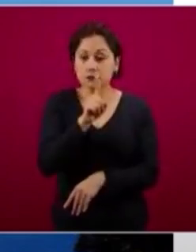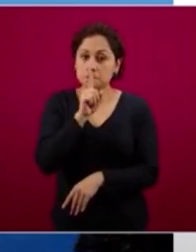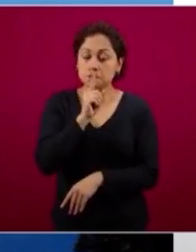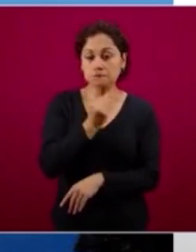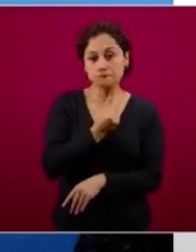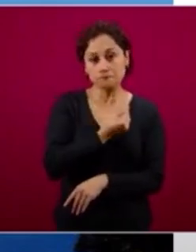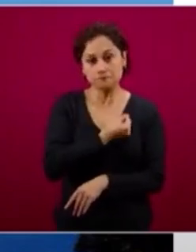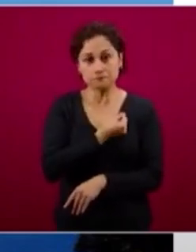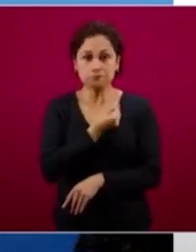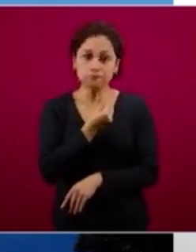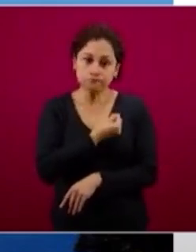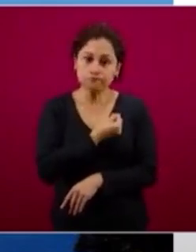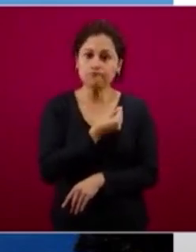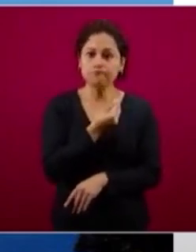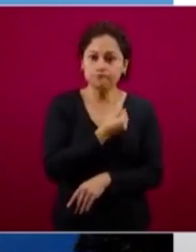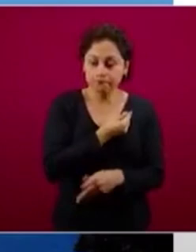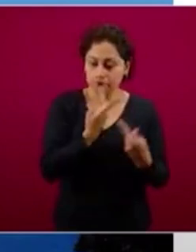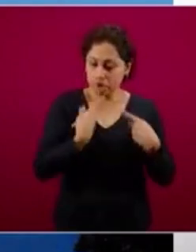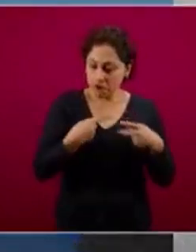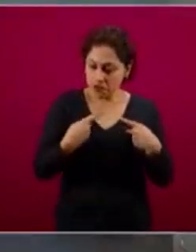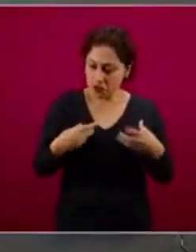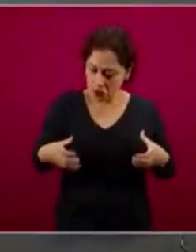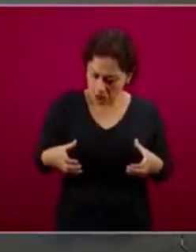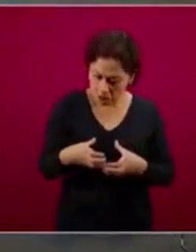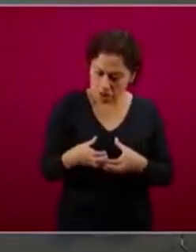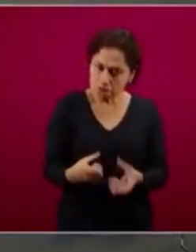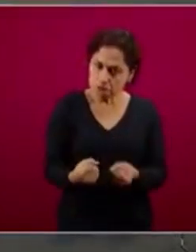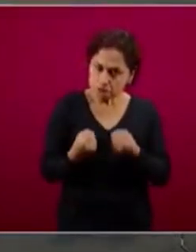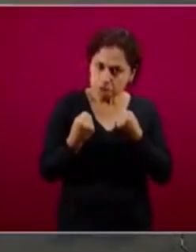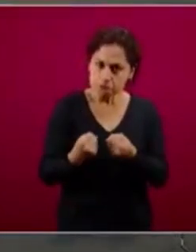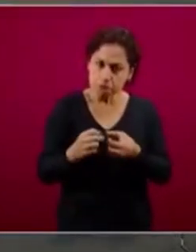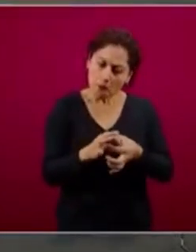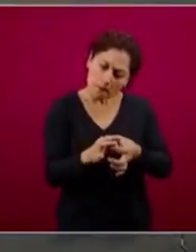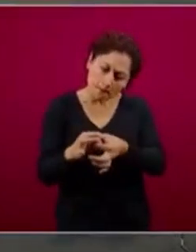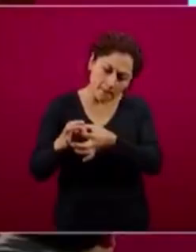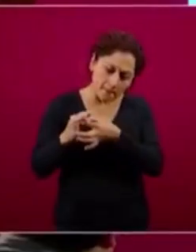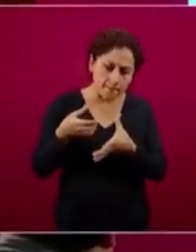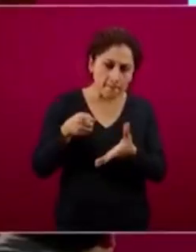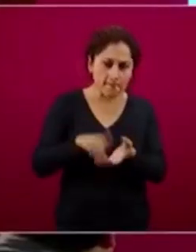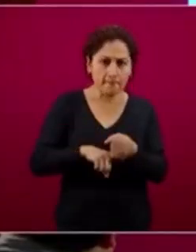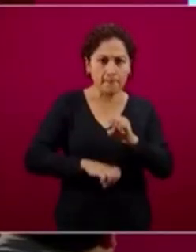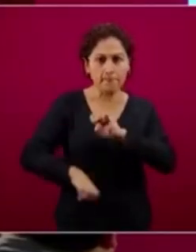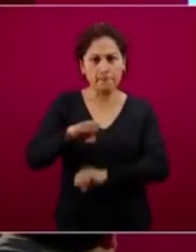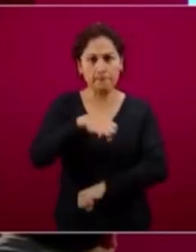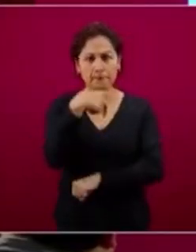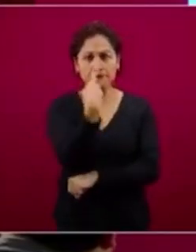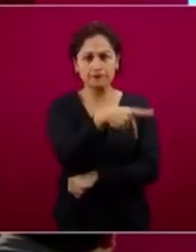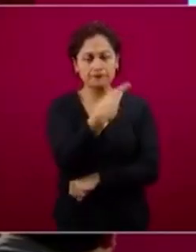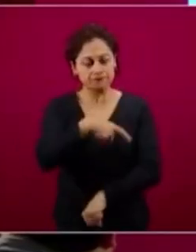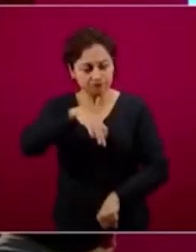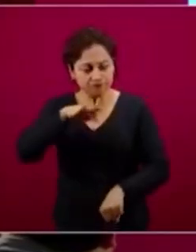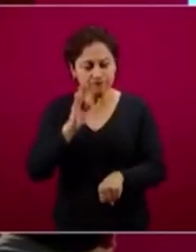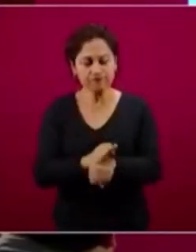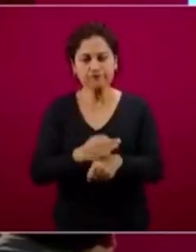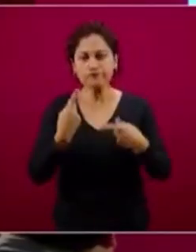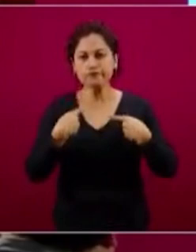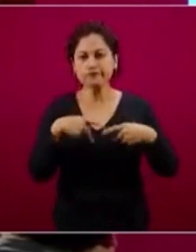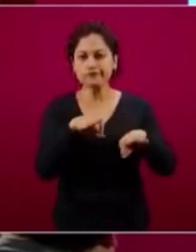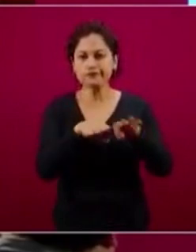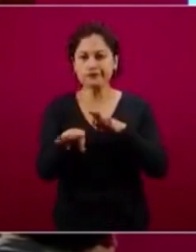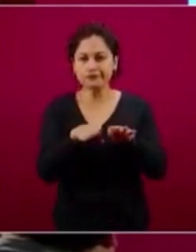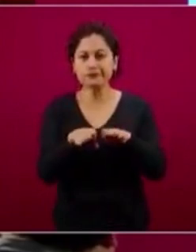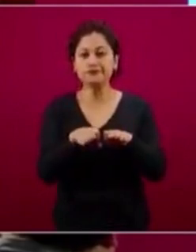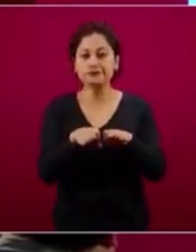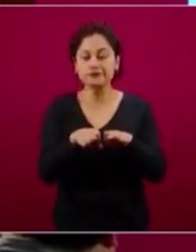no dieron de baja su personal, defendieron su empresa, defendieron a sus empleados y esto está siendo reconocido hoy y por eso